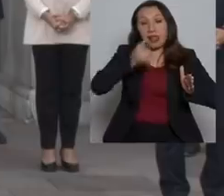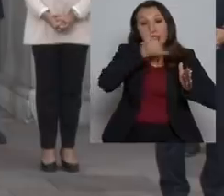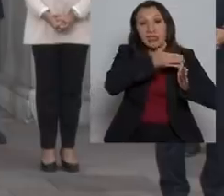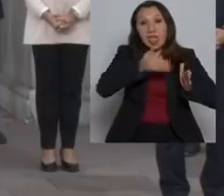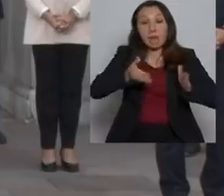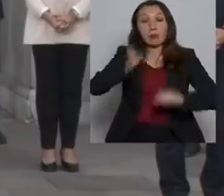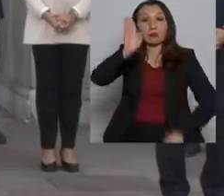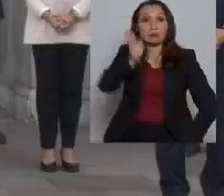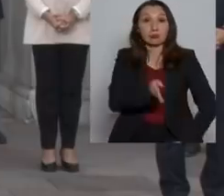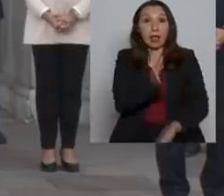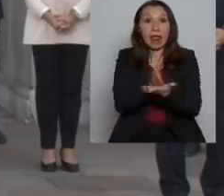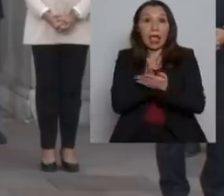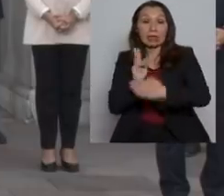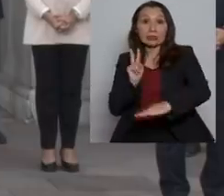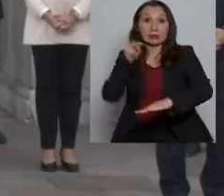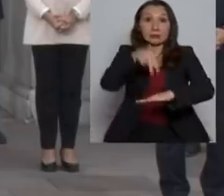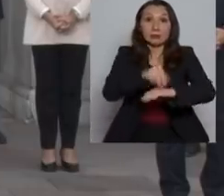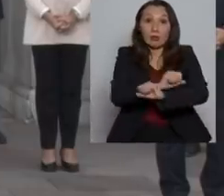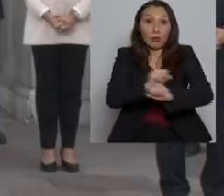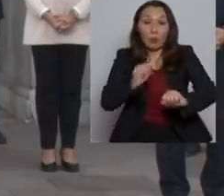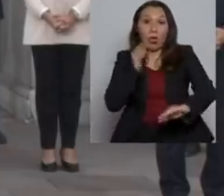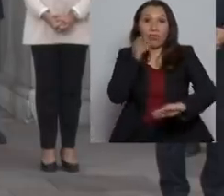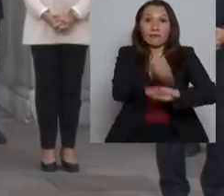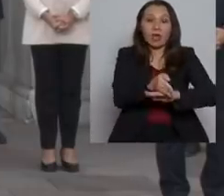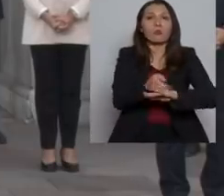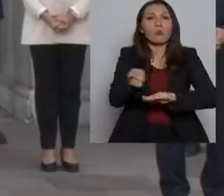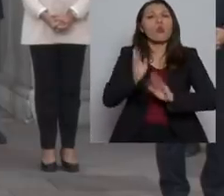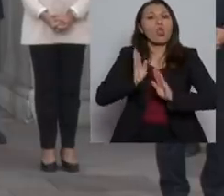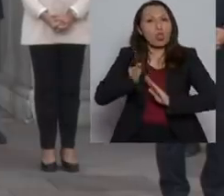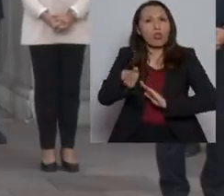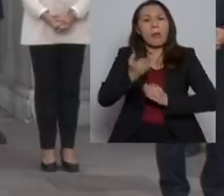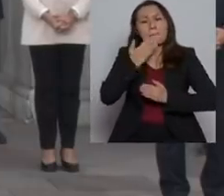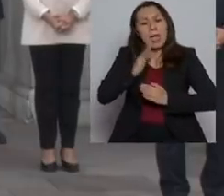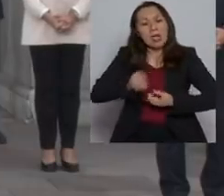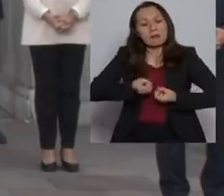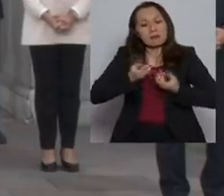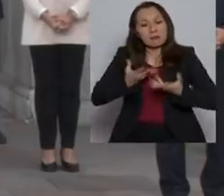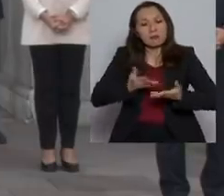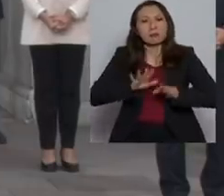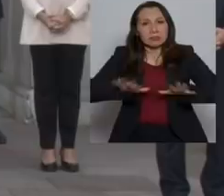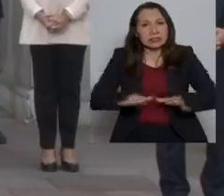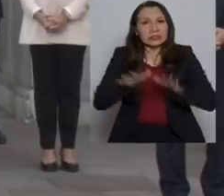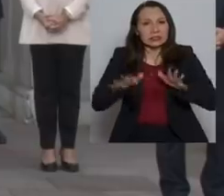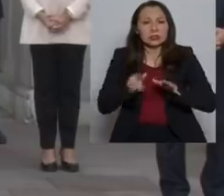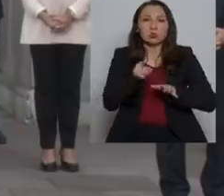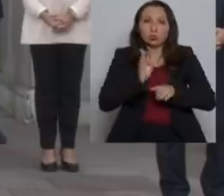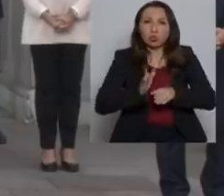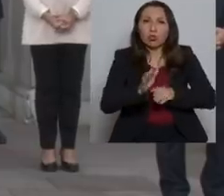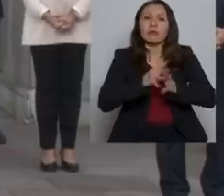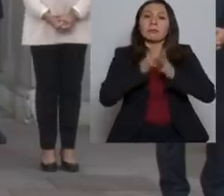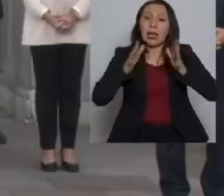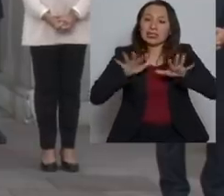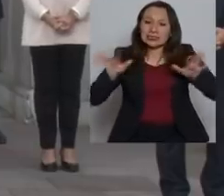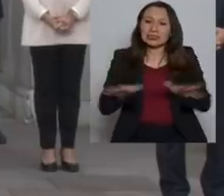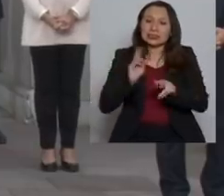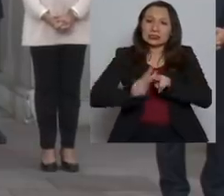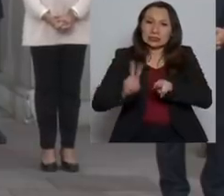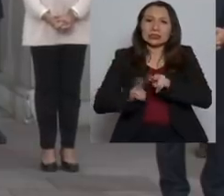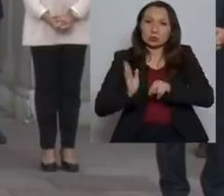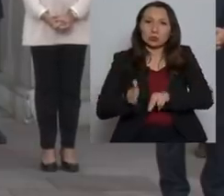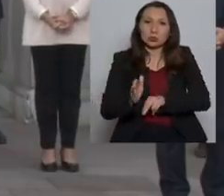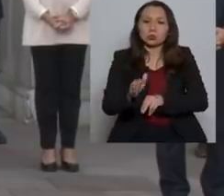de suspensión de clases presenciales sigan entregando lo mejor de sí mismos, sigan haciendo los mayores esfuerzos,